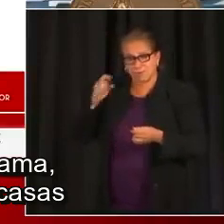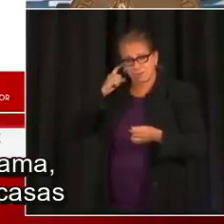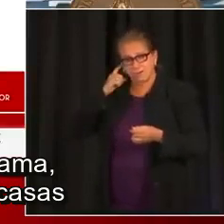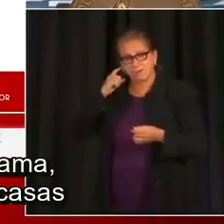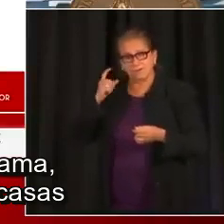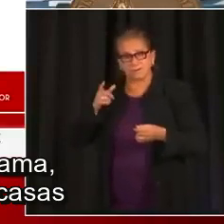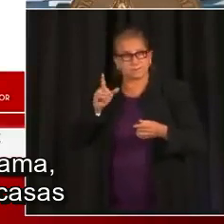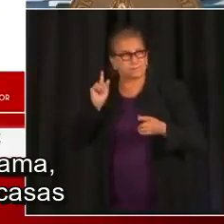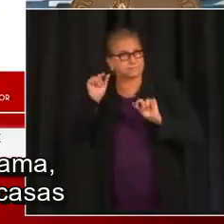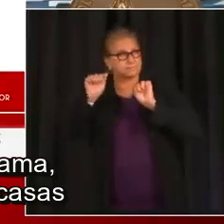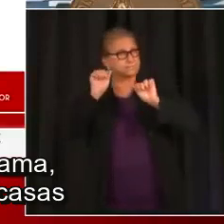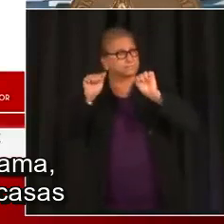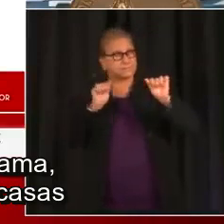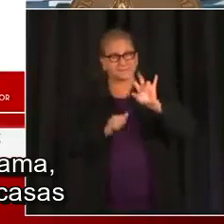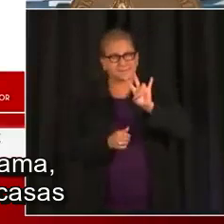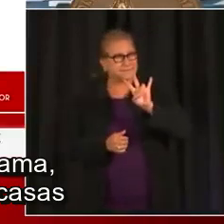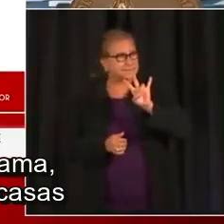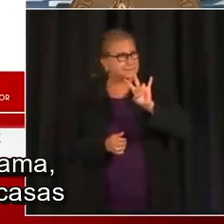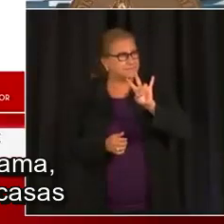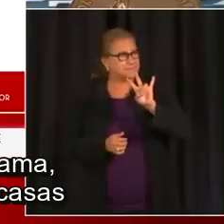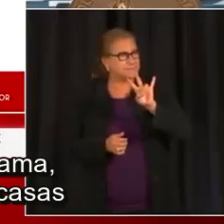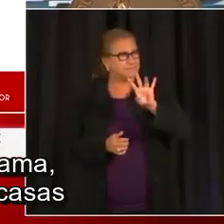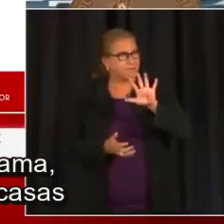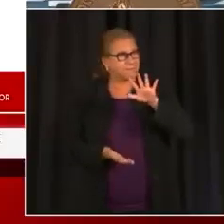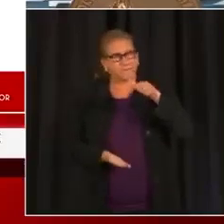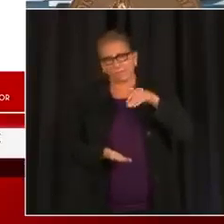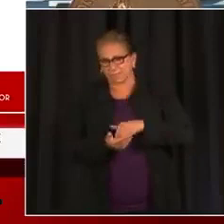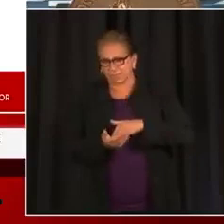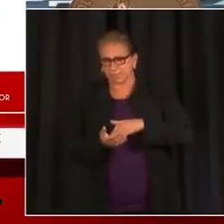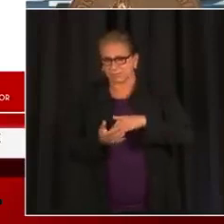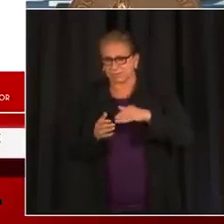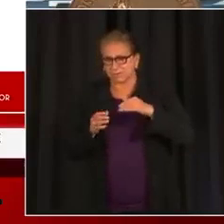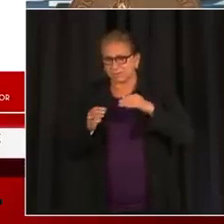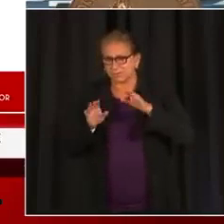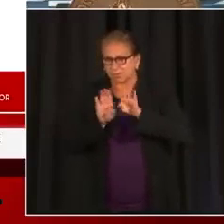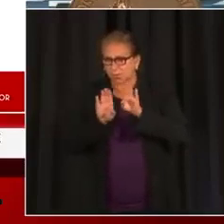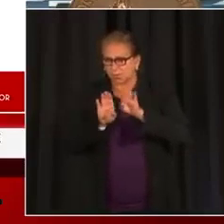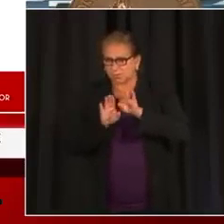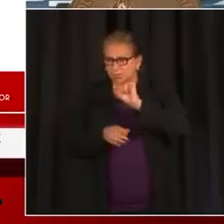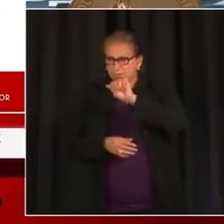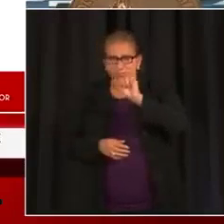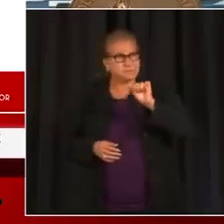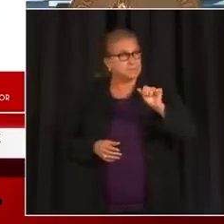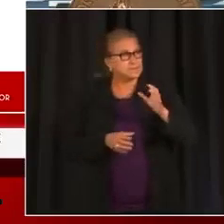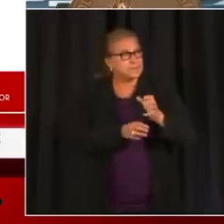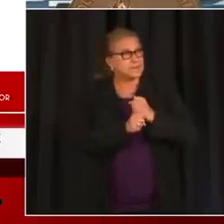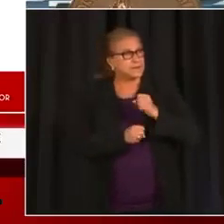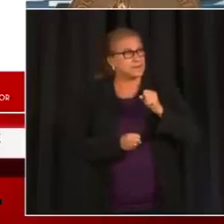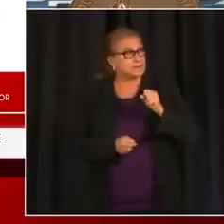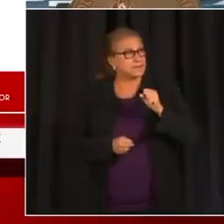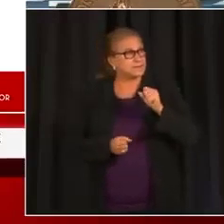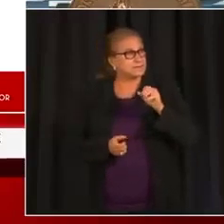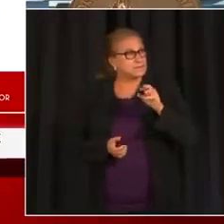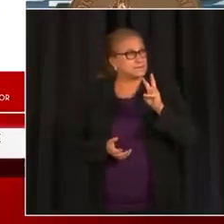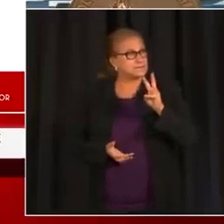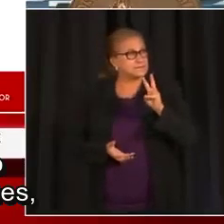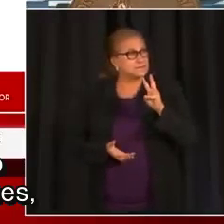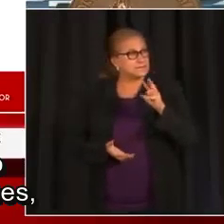tocado en más de 75,000 casas y hemos involucrado a más de 30,000 residentes.